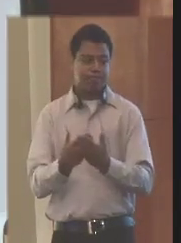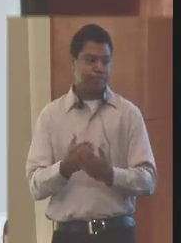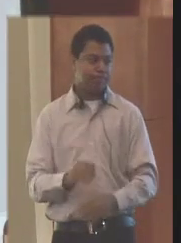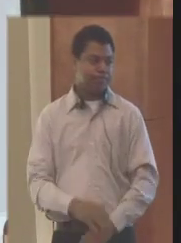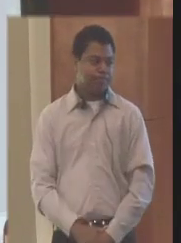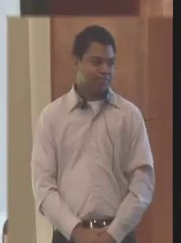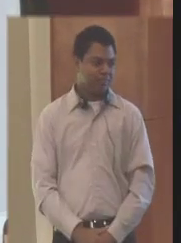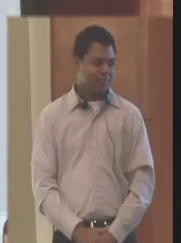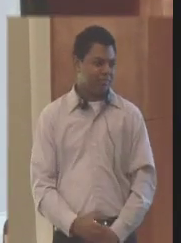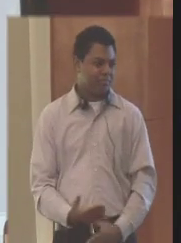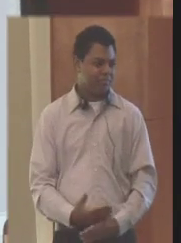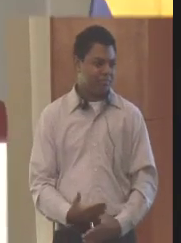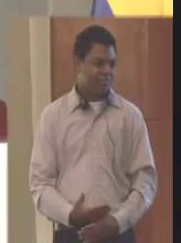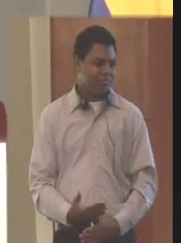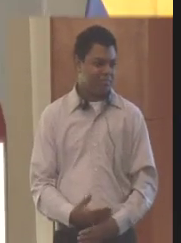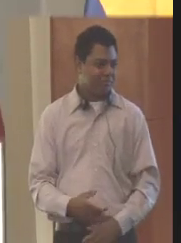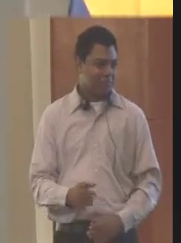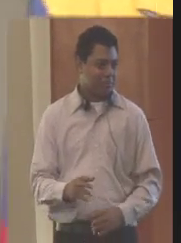Aplausos.